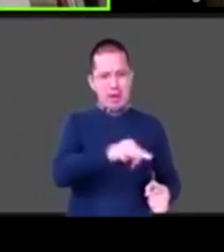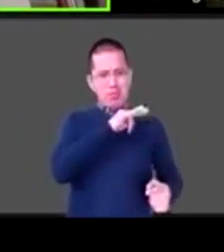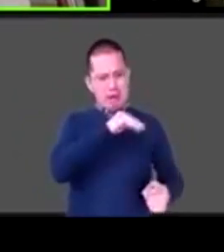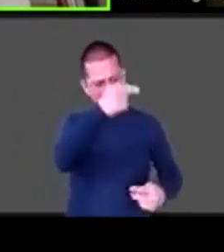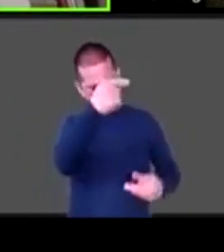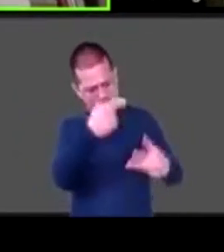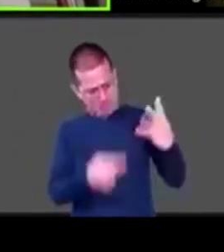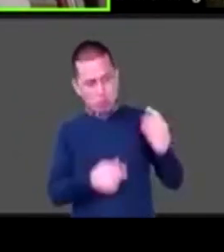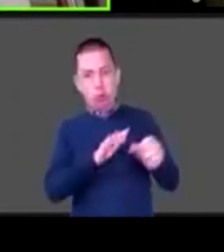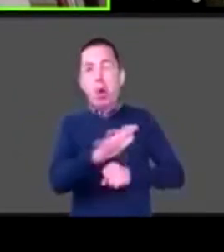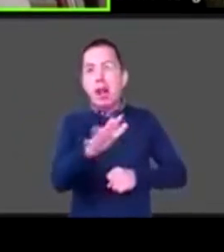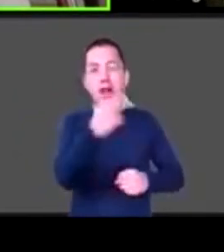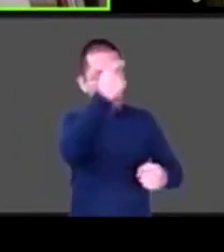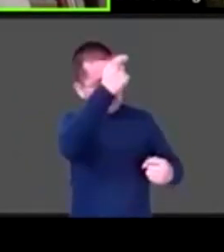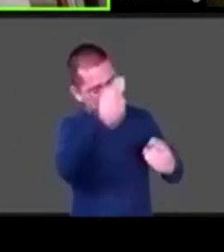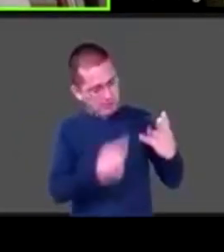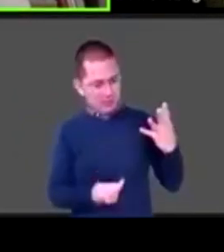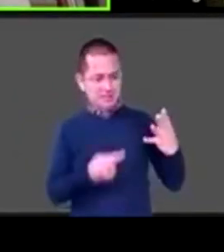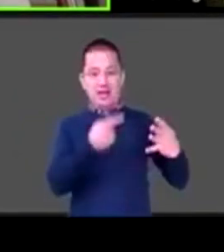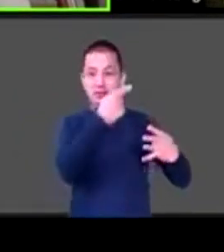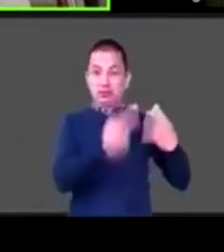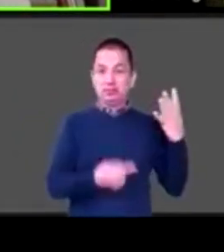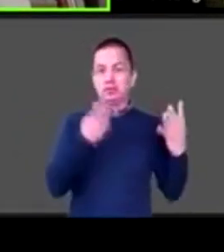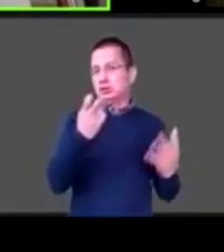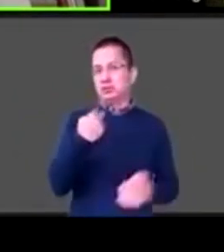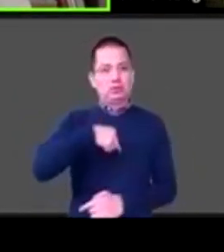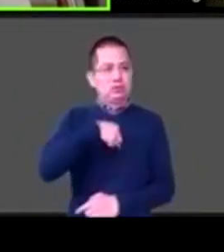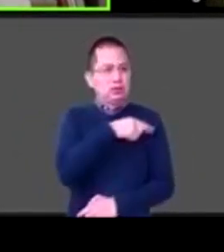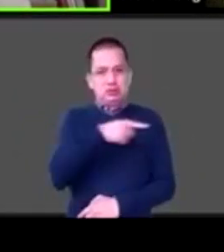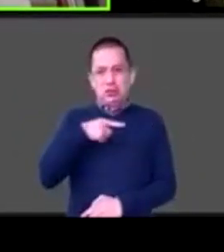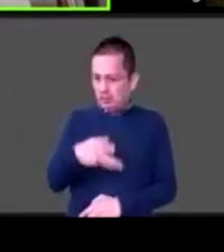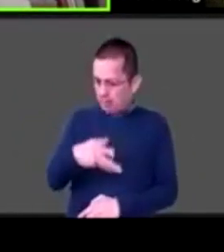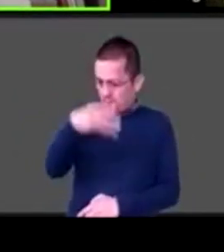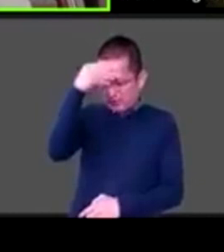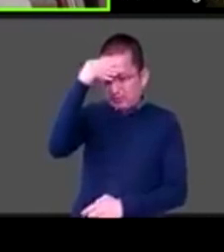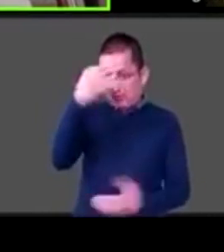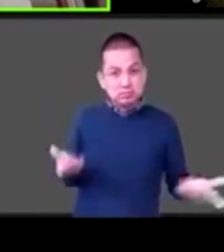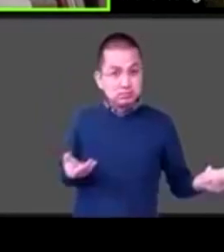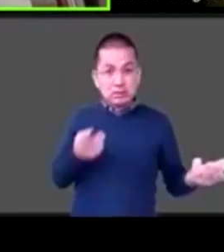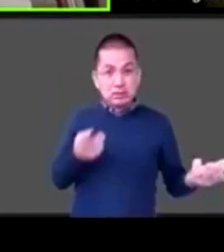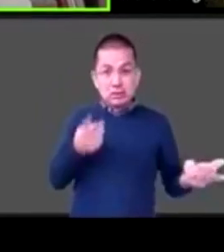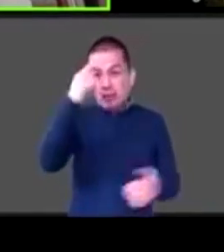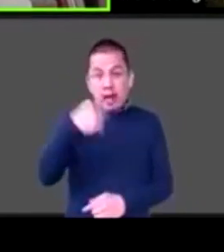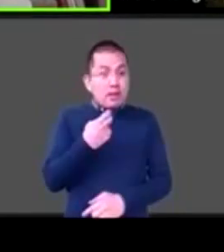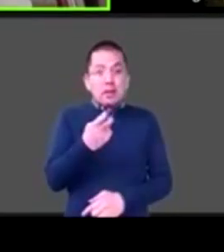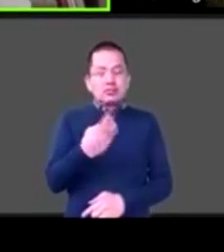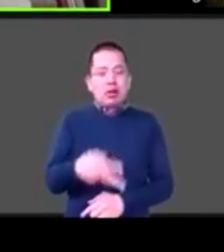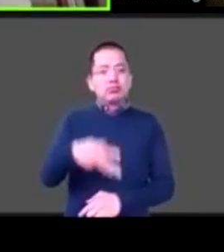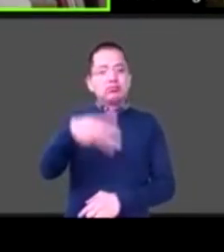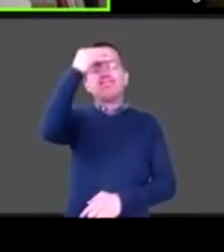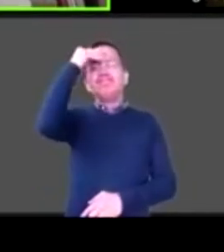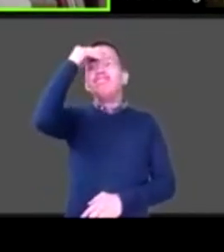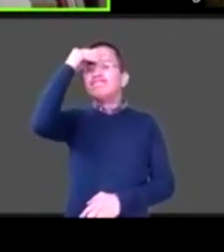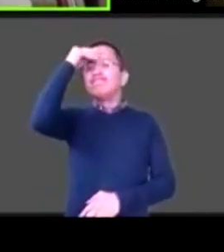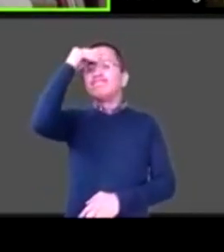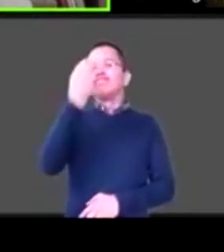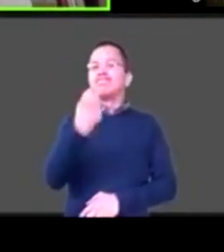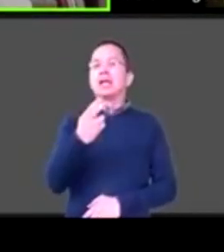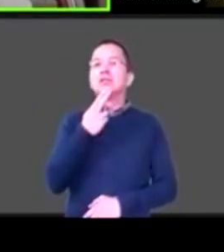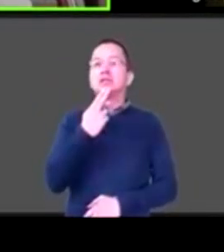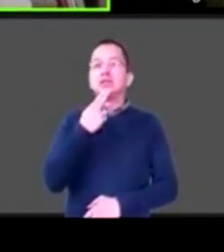eso es una gran una gran enseñanza que por lo menos a mí me dejó la discapacidad y que también te ayuda a manejar mucho la